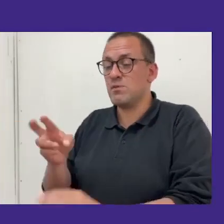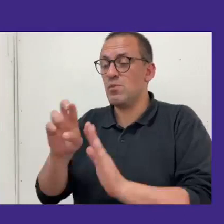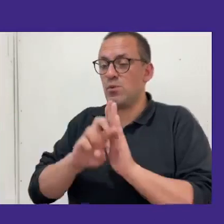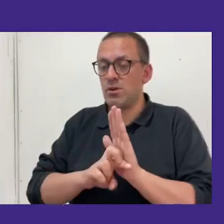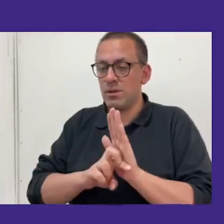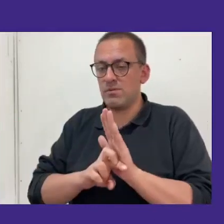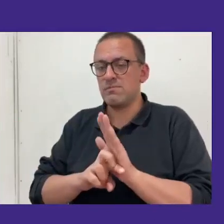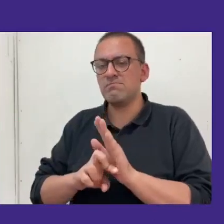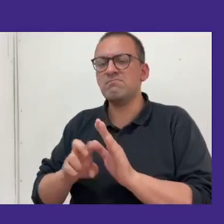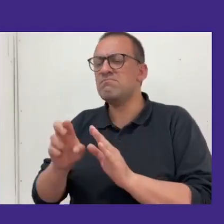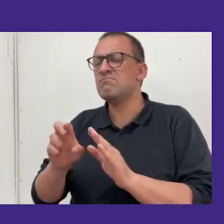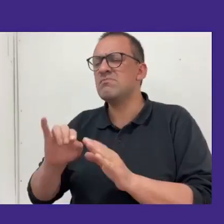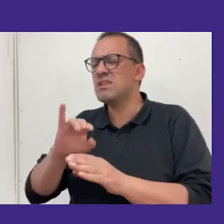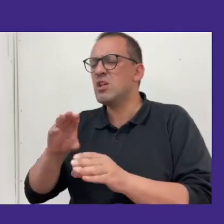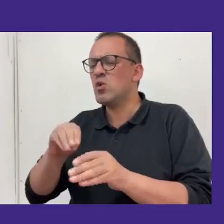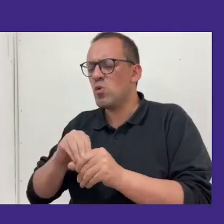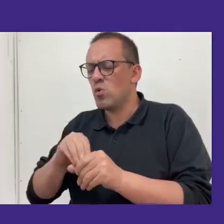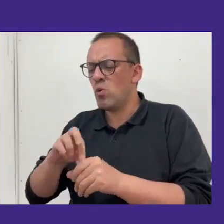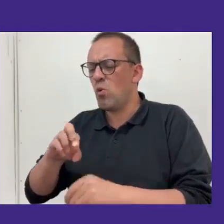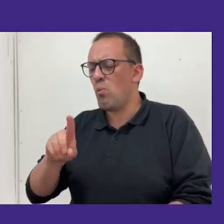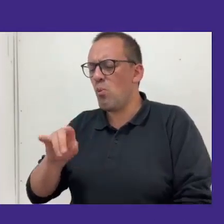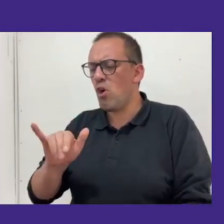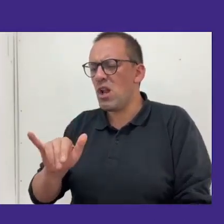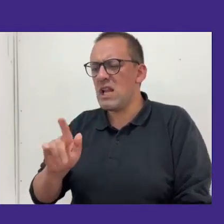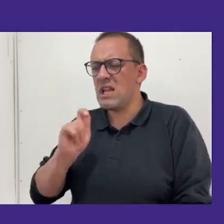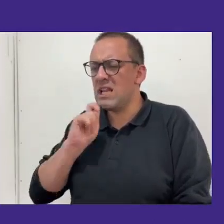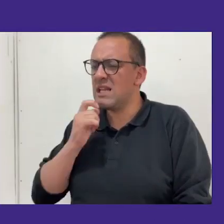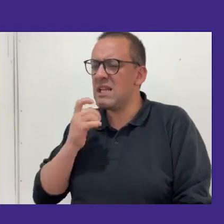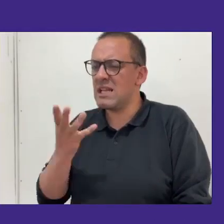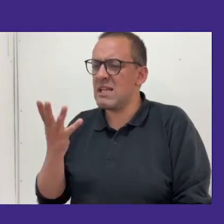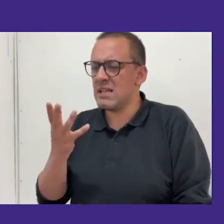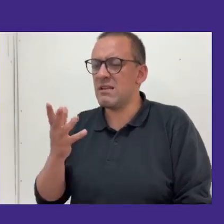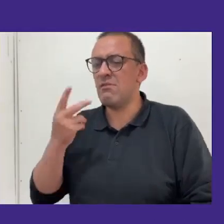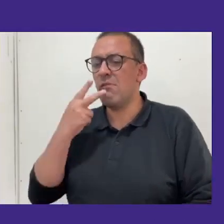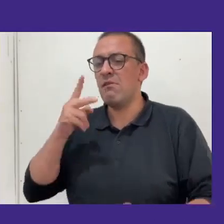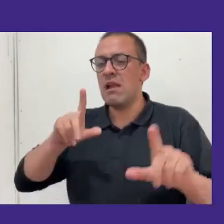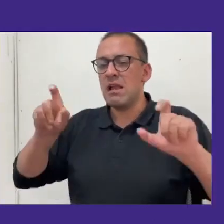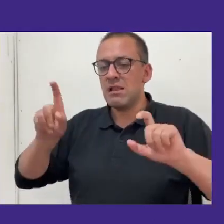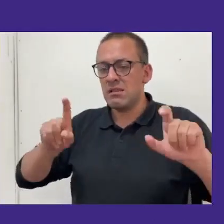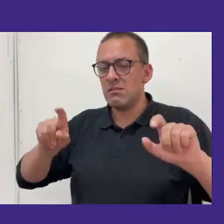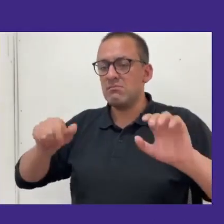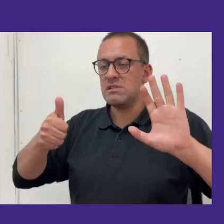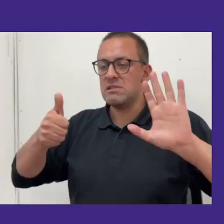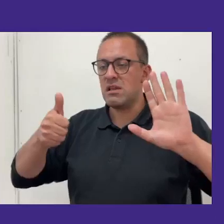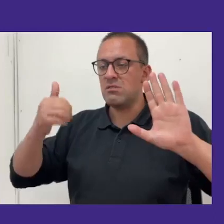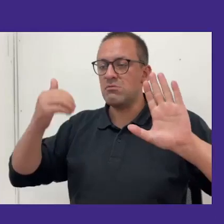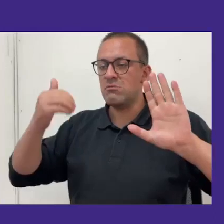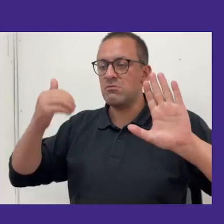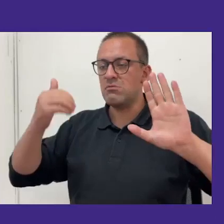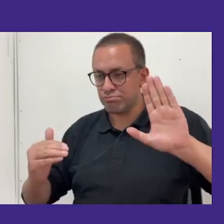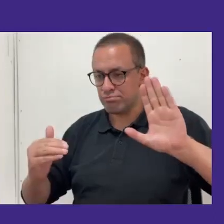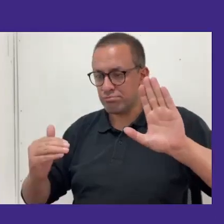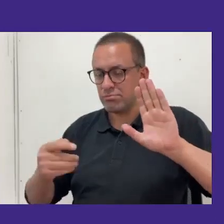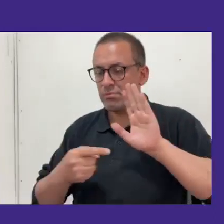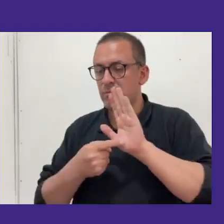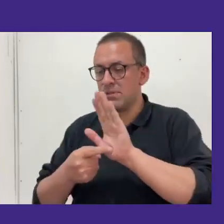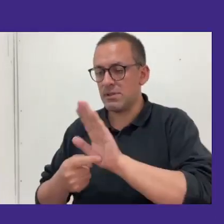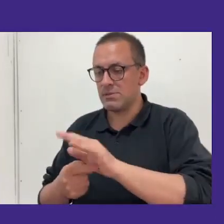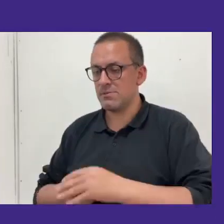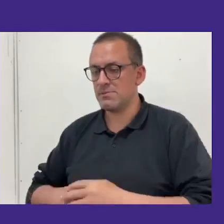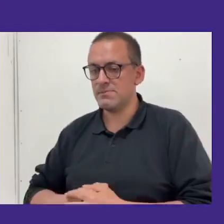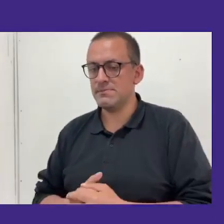Nuestro Inclúpolis, bueno, vamos a ver un índice más o menos de unos seis segmentos en la presentación,